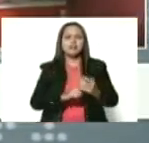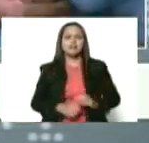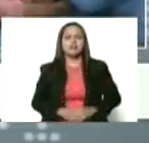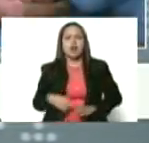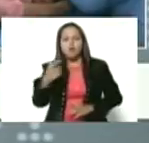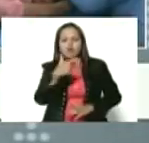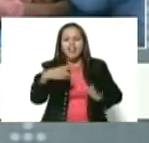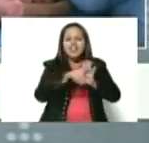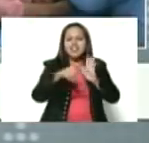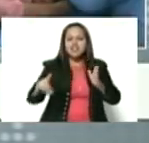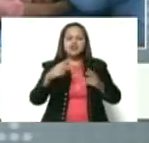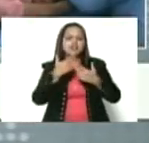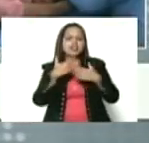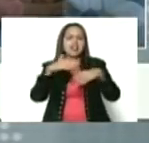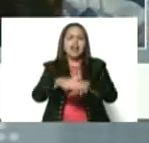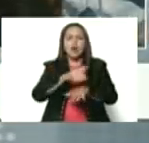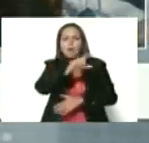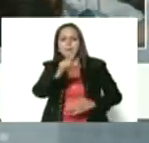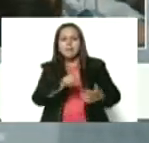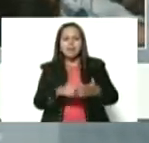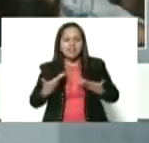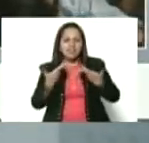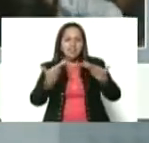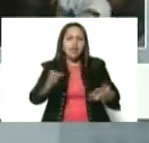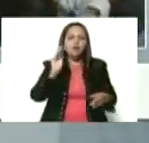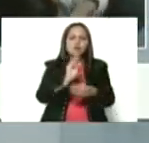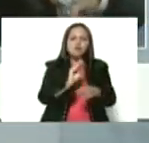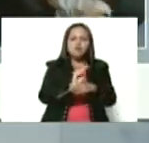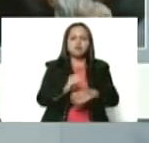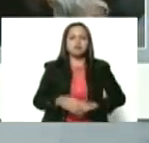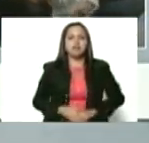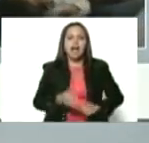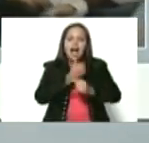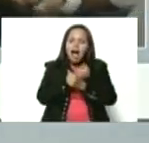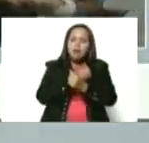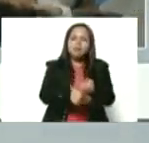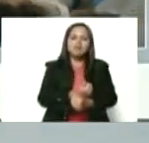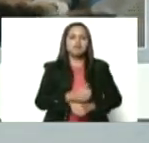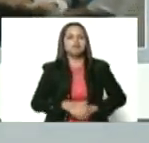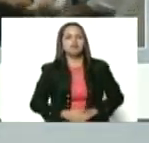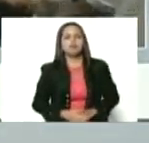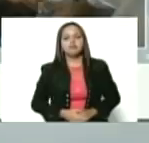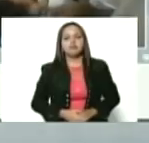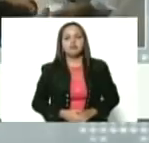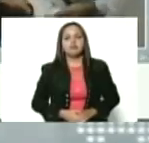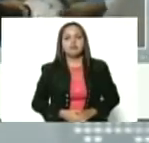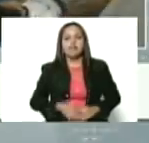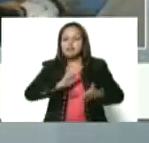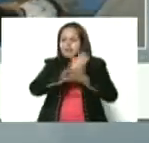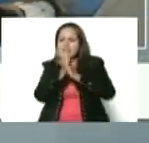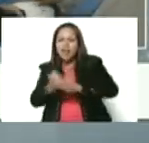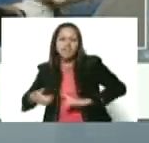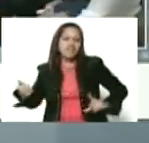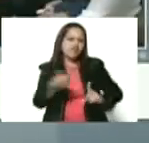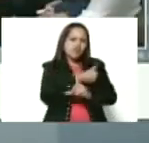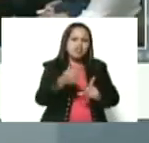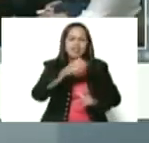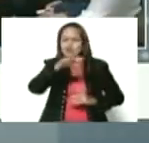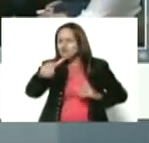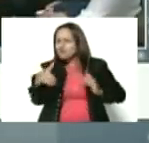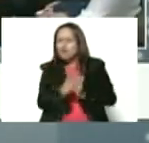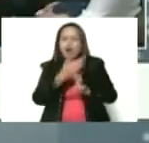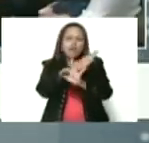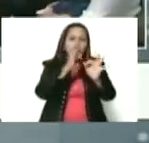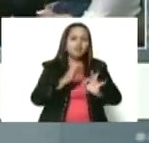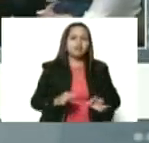derechos integrales, darle la protección, el amor y acabar con la violencia en toda su forma.